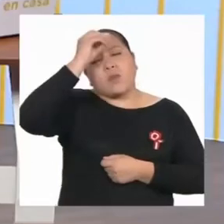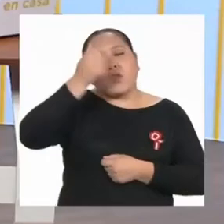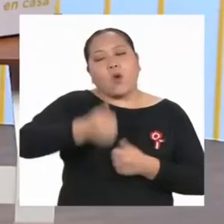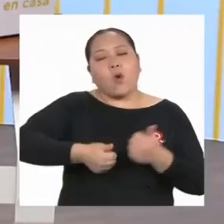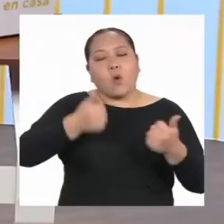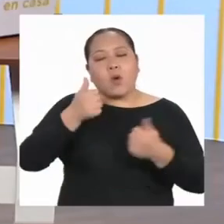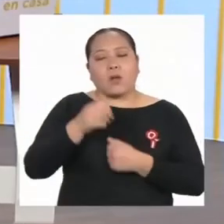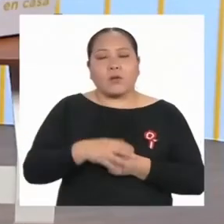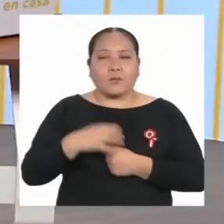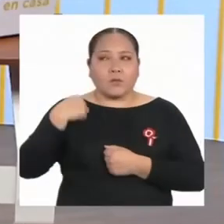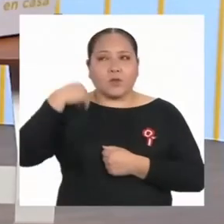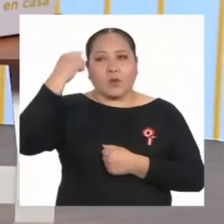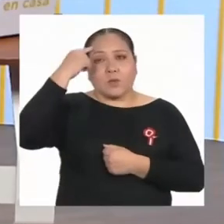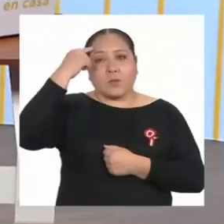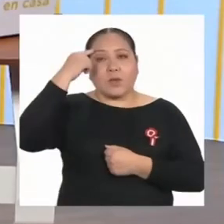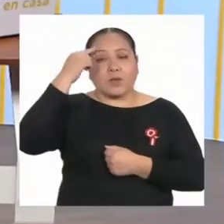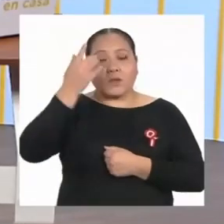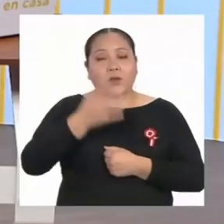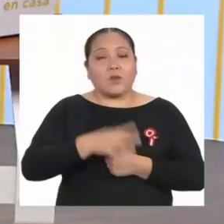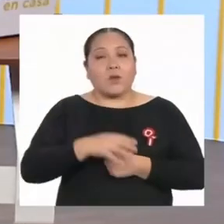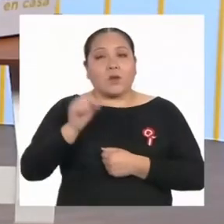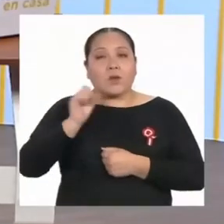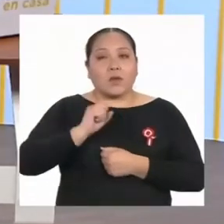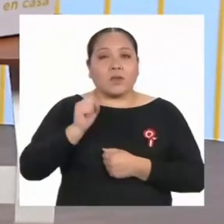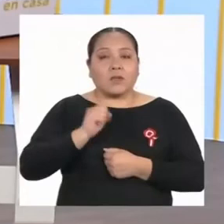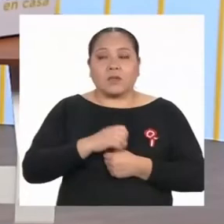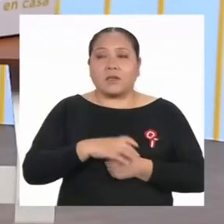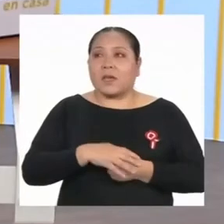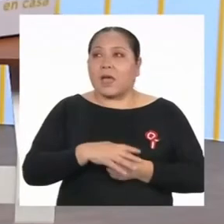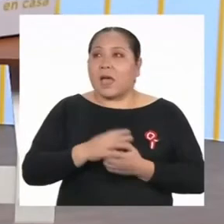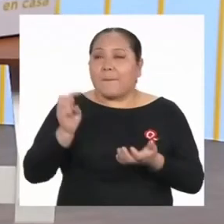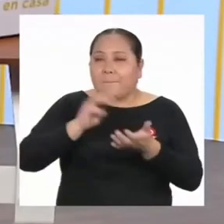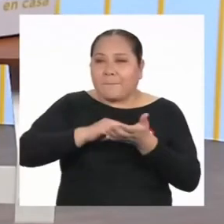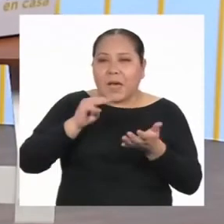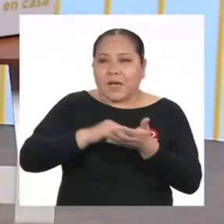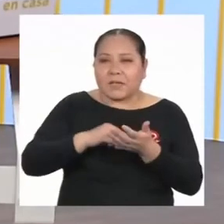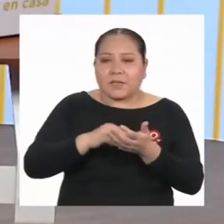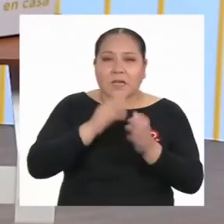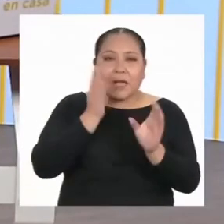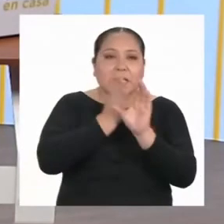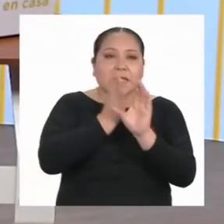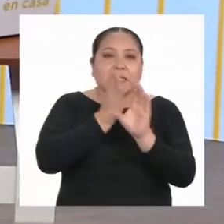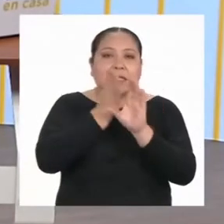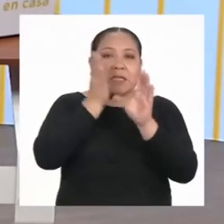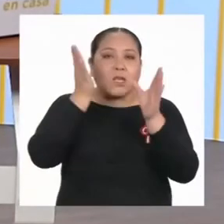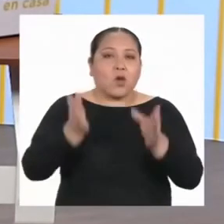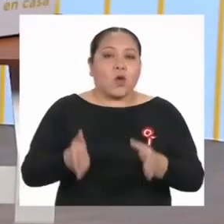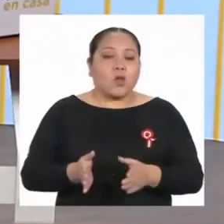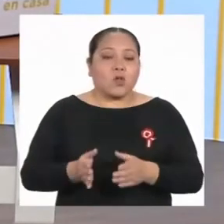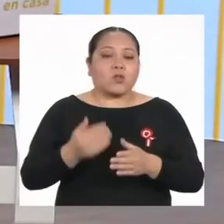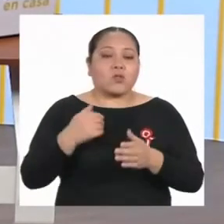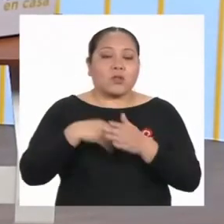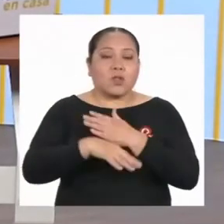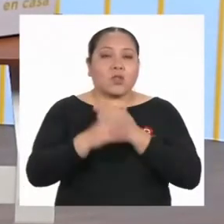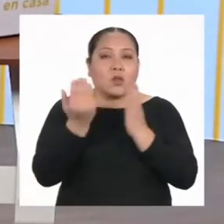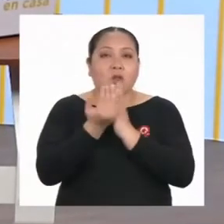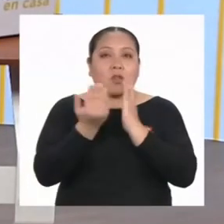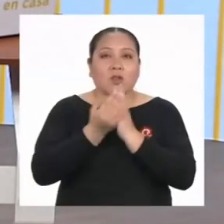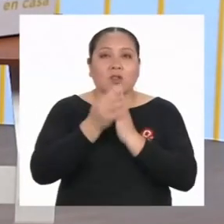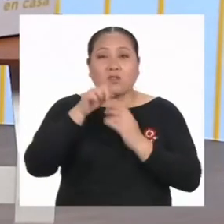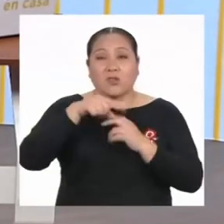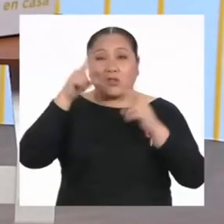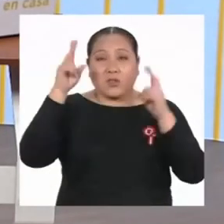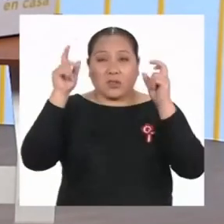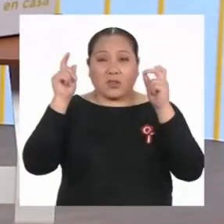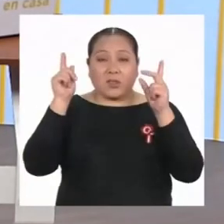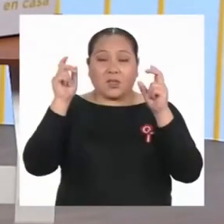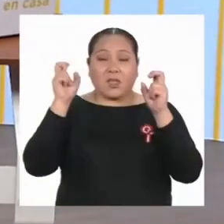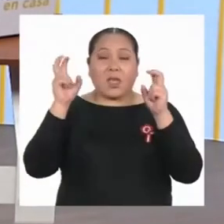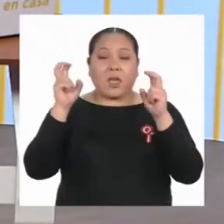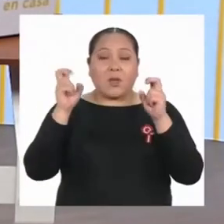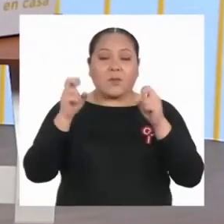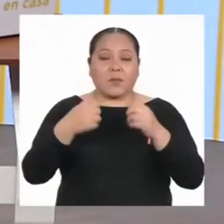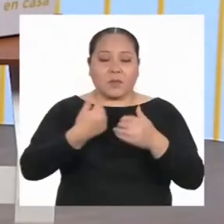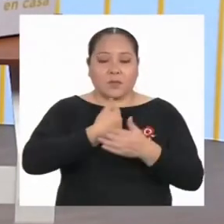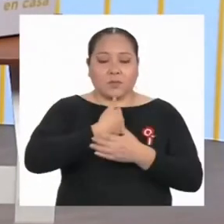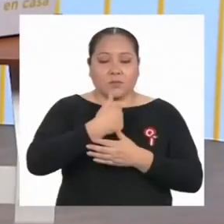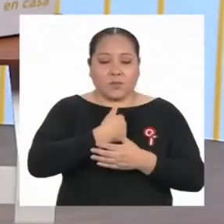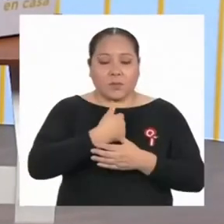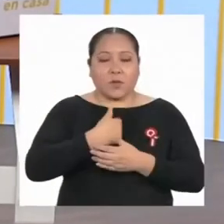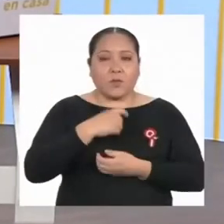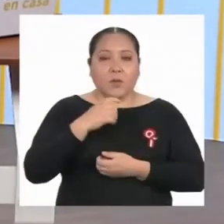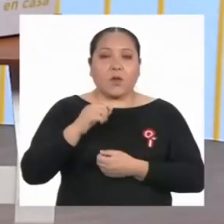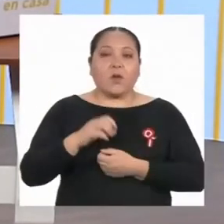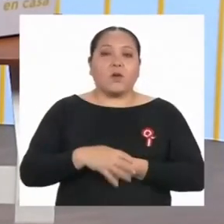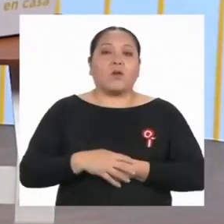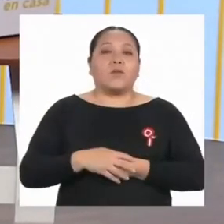Creo que sería bueno que hayan más psicólogos en las escuelas. Porque los temas de percepción y autopercepción se pueden